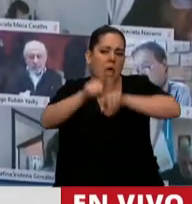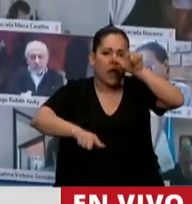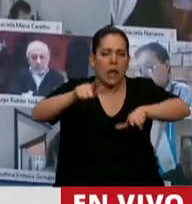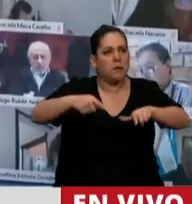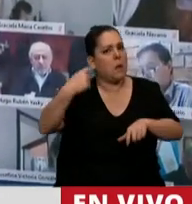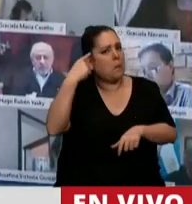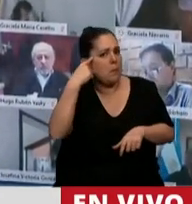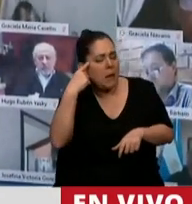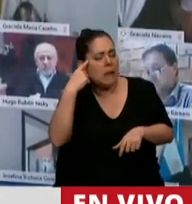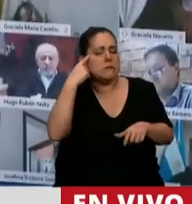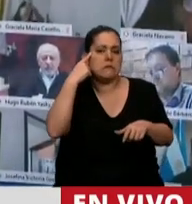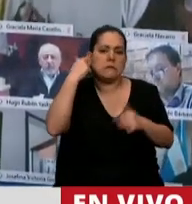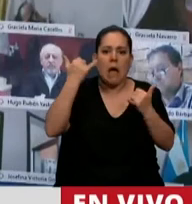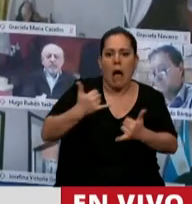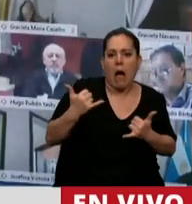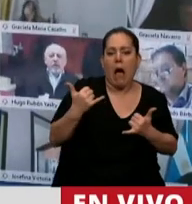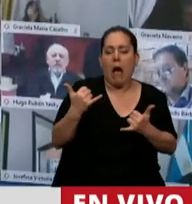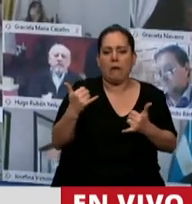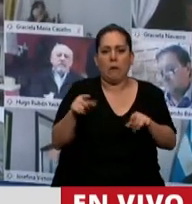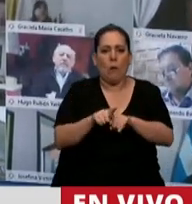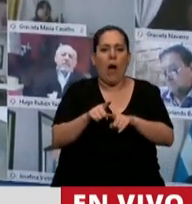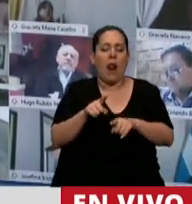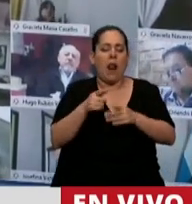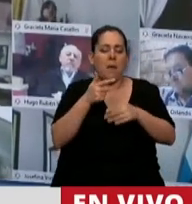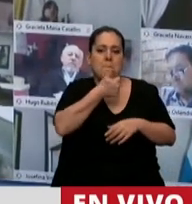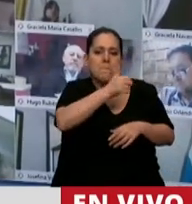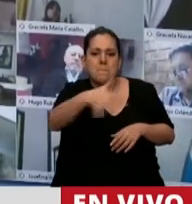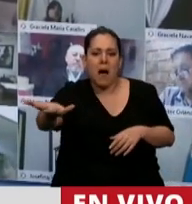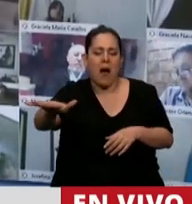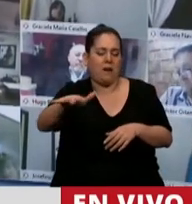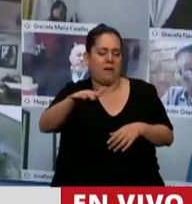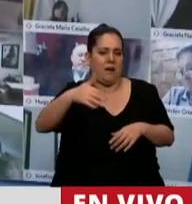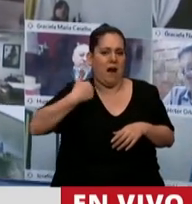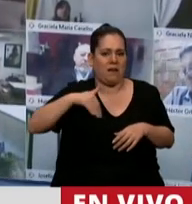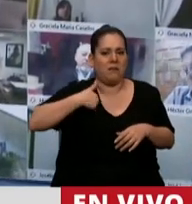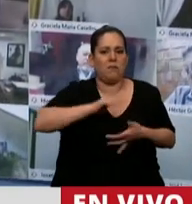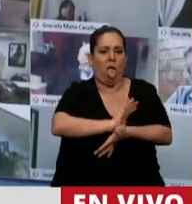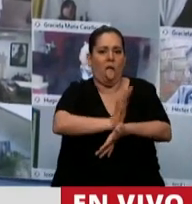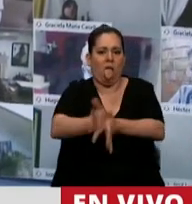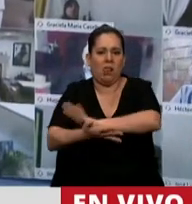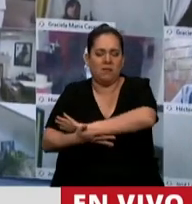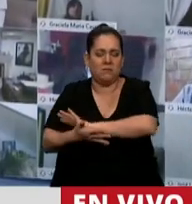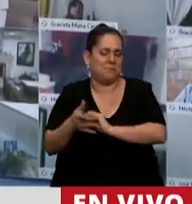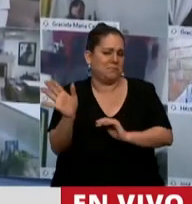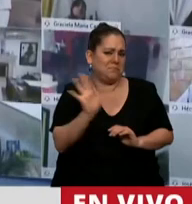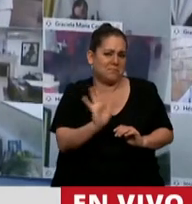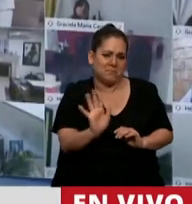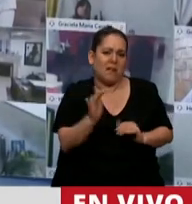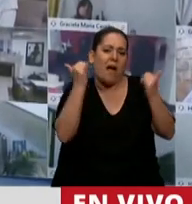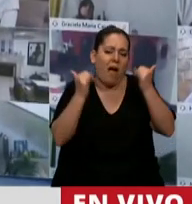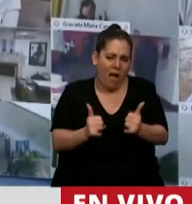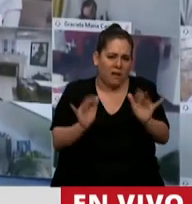esta idea de que hay una gran devastación del mar argentino y de que nuestros barcos, y bueno, puede haber